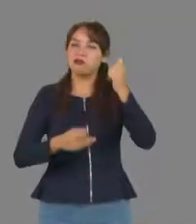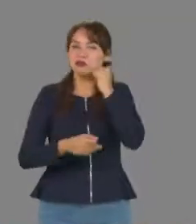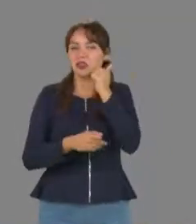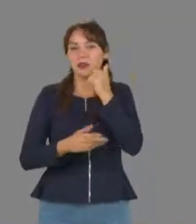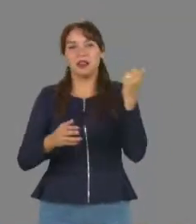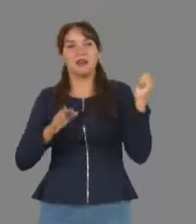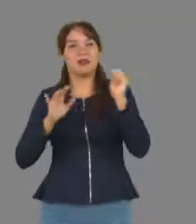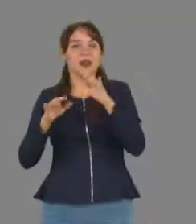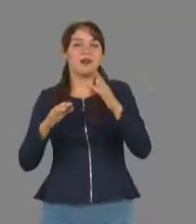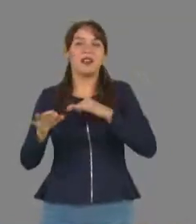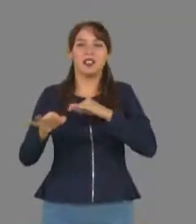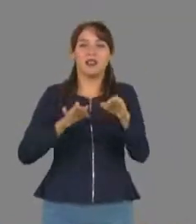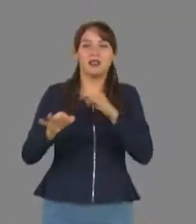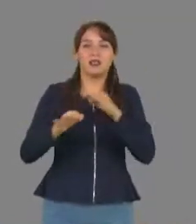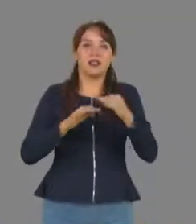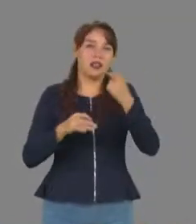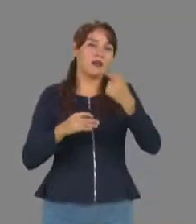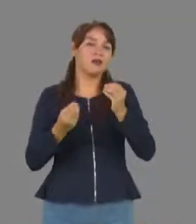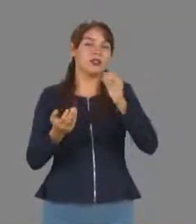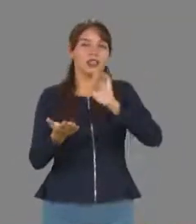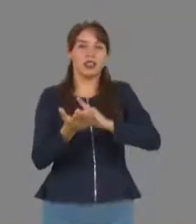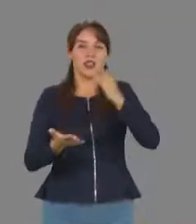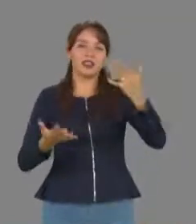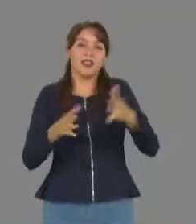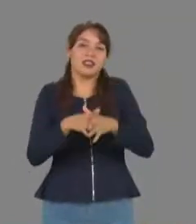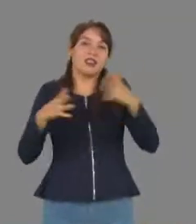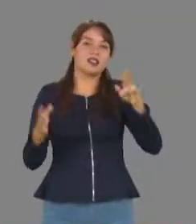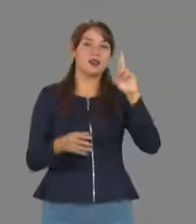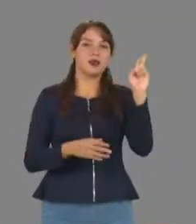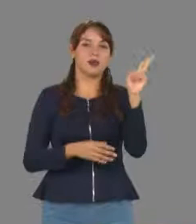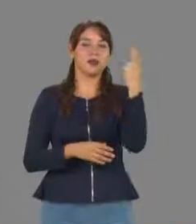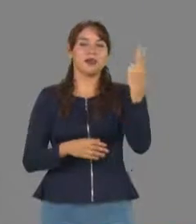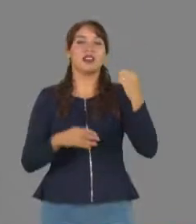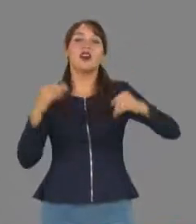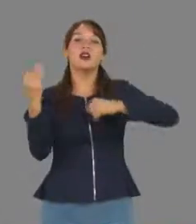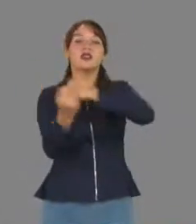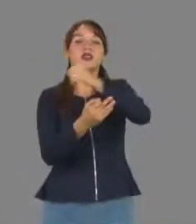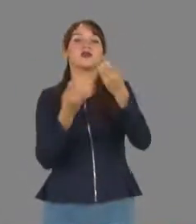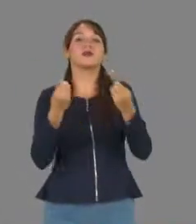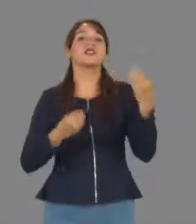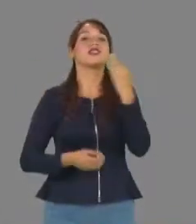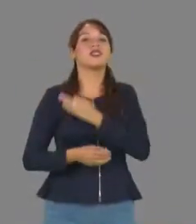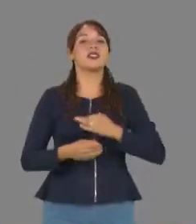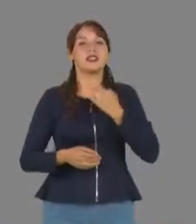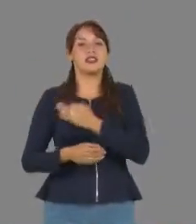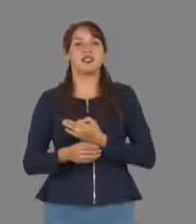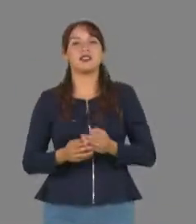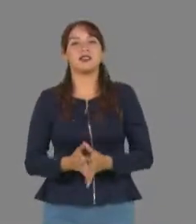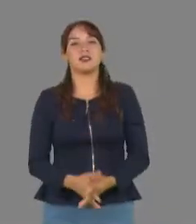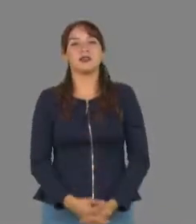hacen grande a nuestra Universidad Autónoma de Tamaulipas. A todos, muchas felicidades.